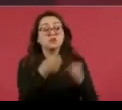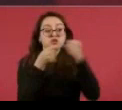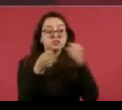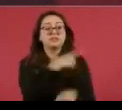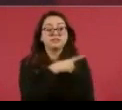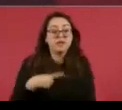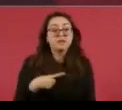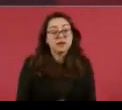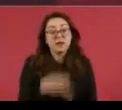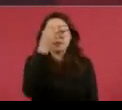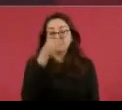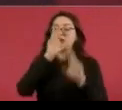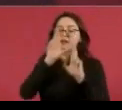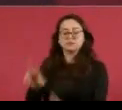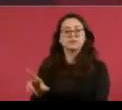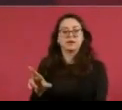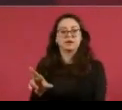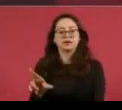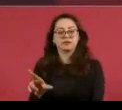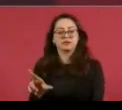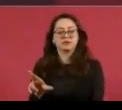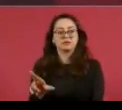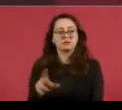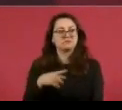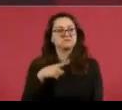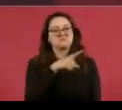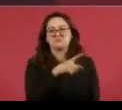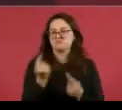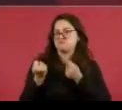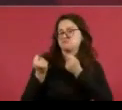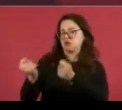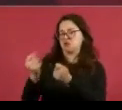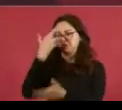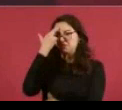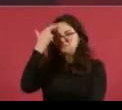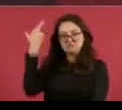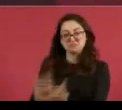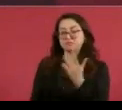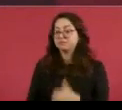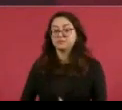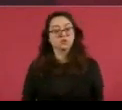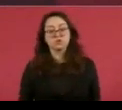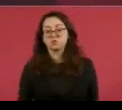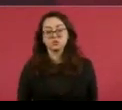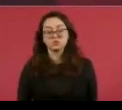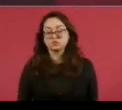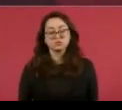que no va a venir cualquiera, porque nosotros no somos delincuentes,